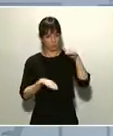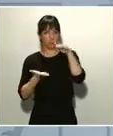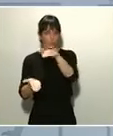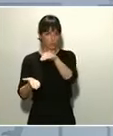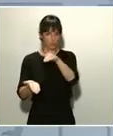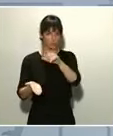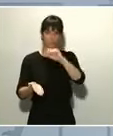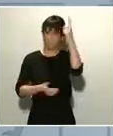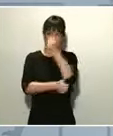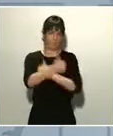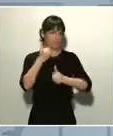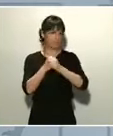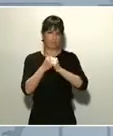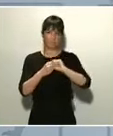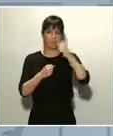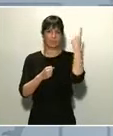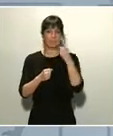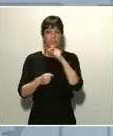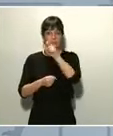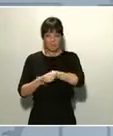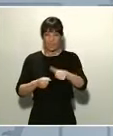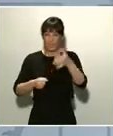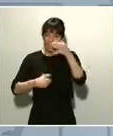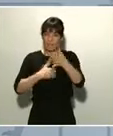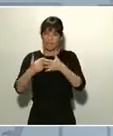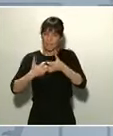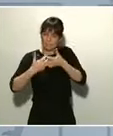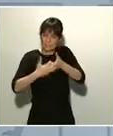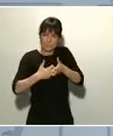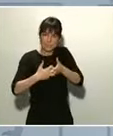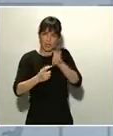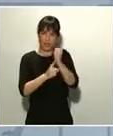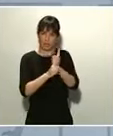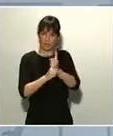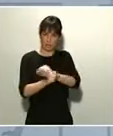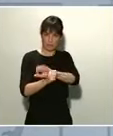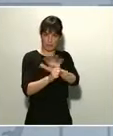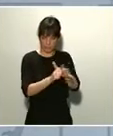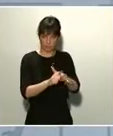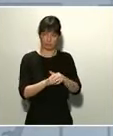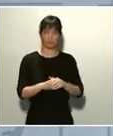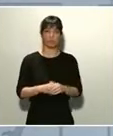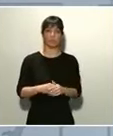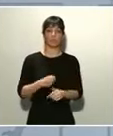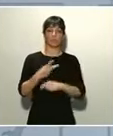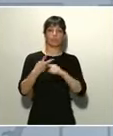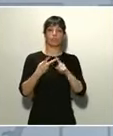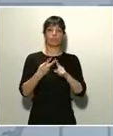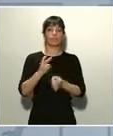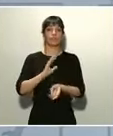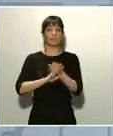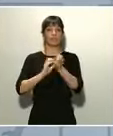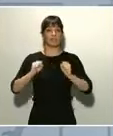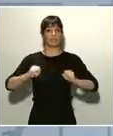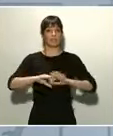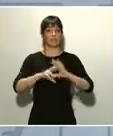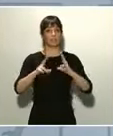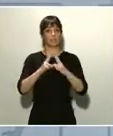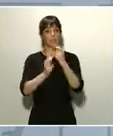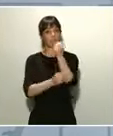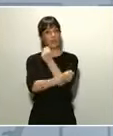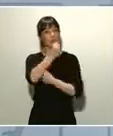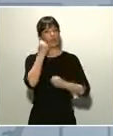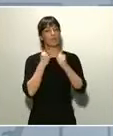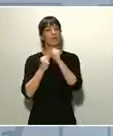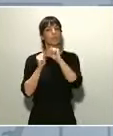quienes están combatiendo el virus en primera línea, a proporcionar una red social y económica que proteja de modo